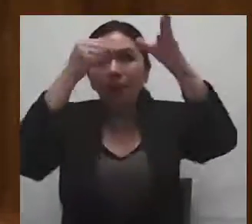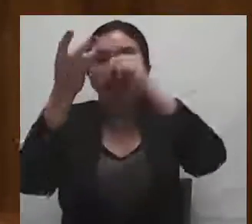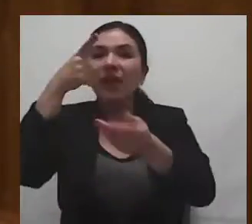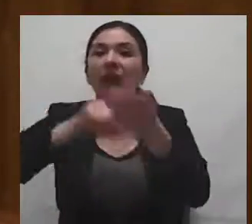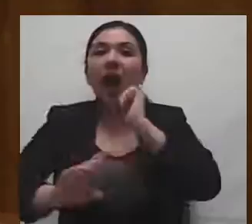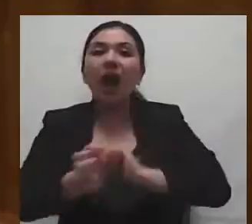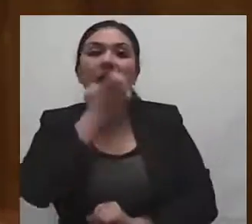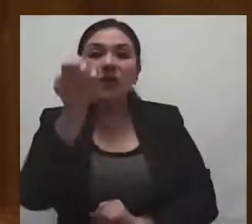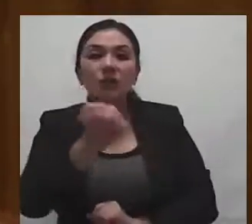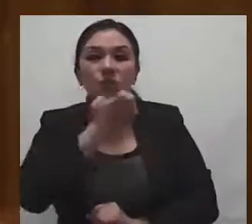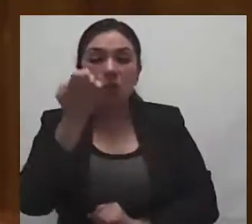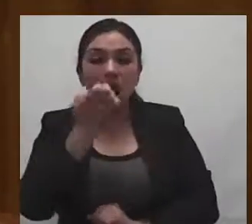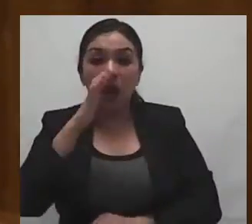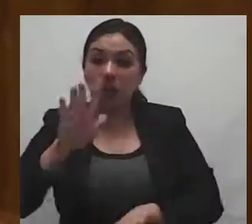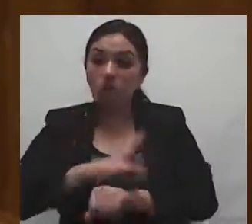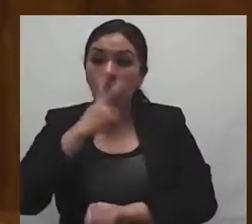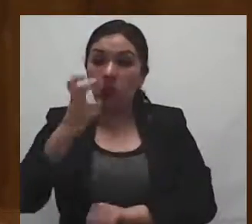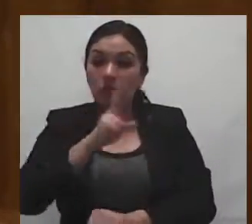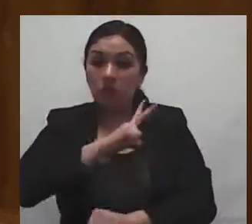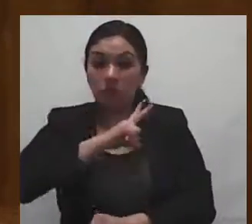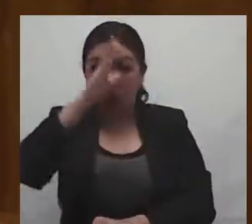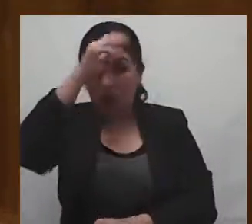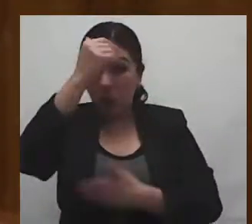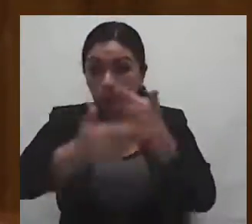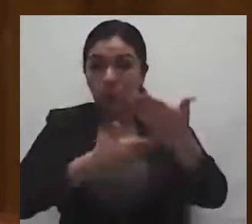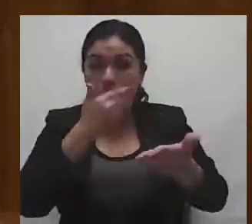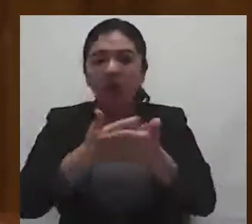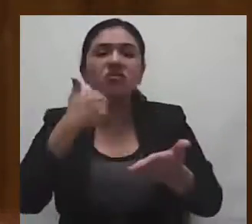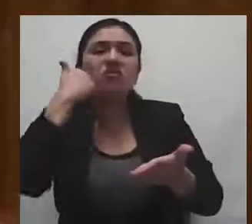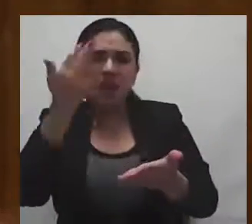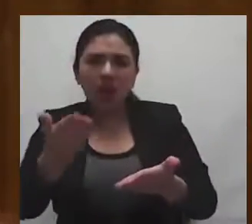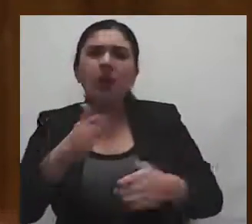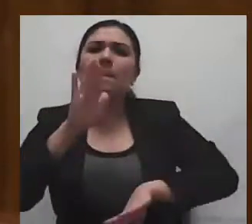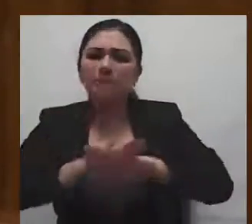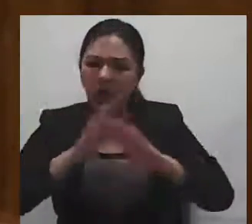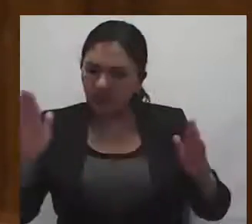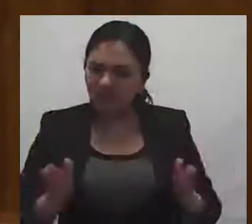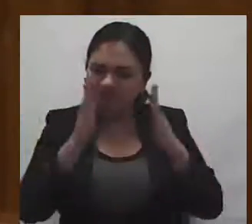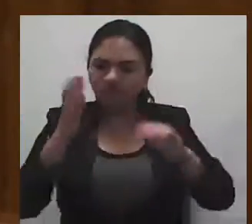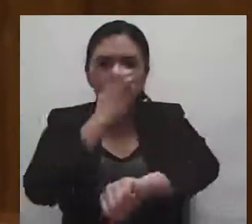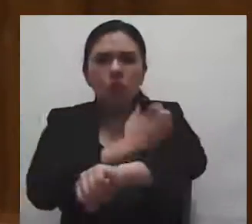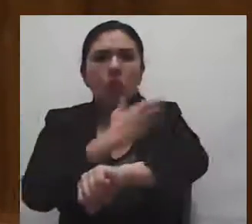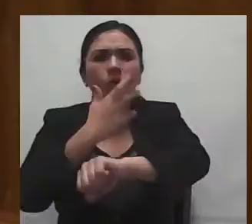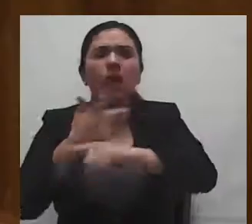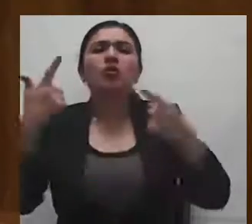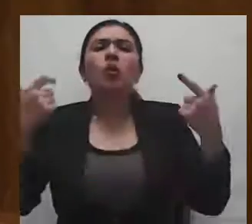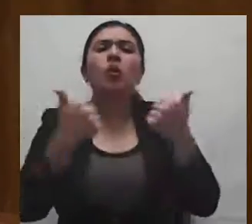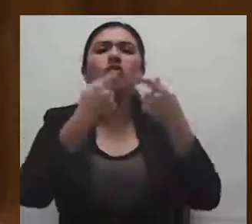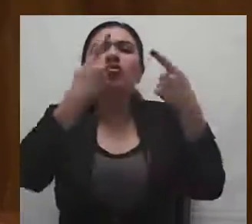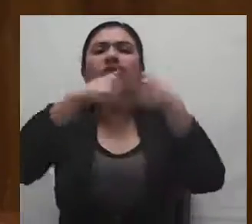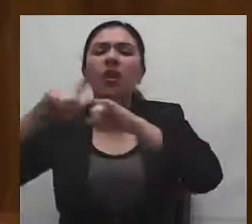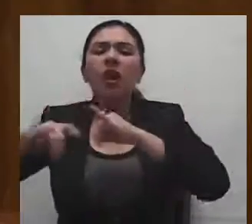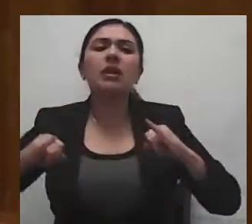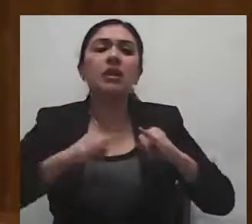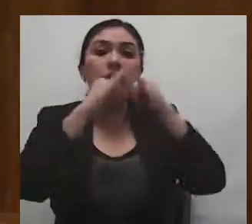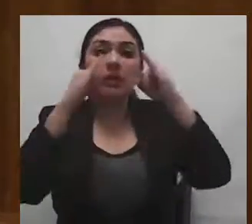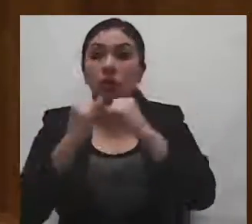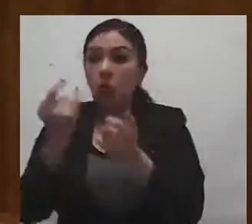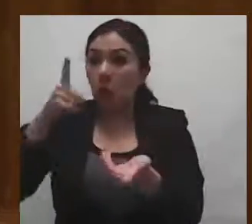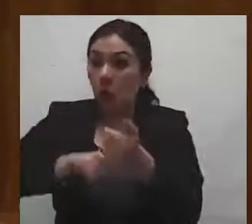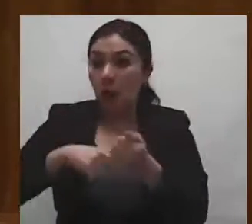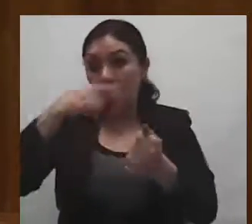Por lo que el presente punto de acuerdo tiene como objetivo fomentar la coordinación con las instancias involucradas en la